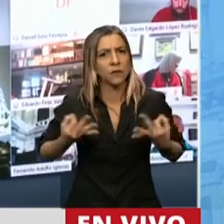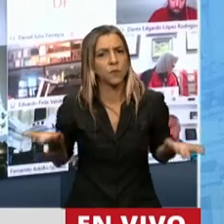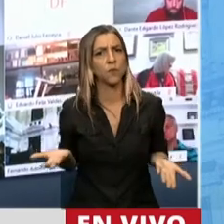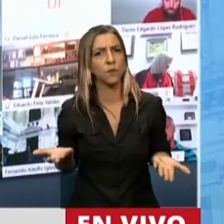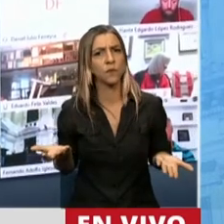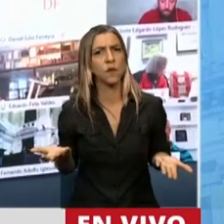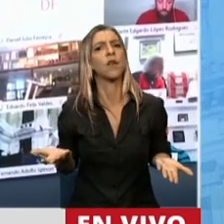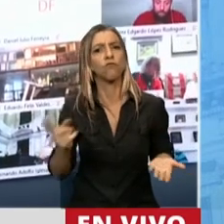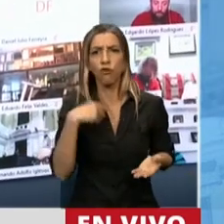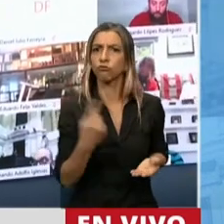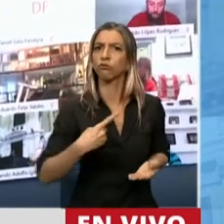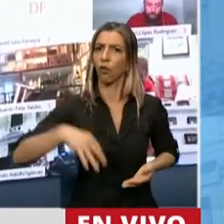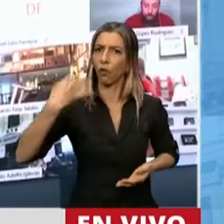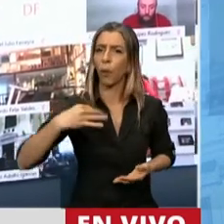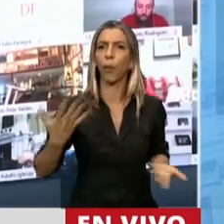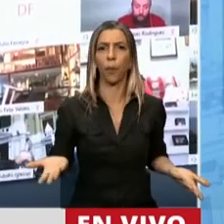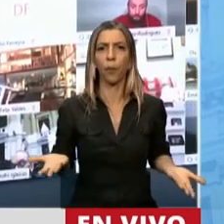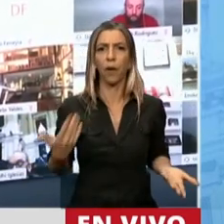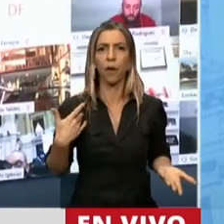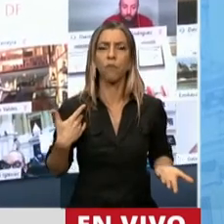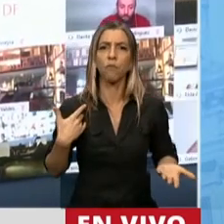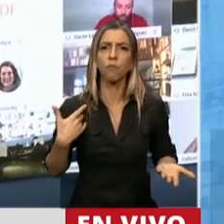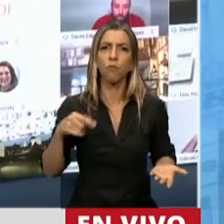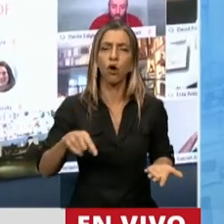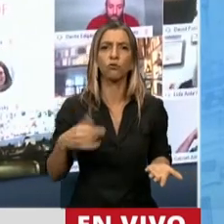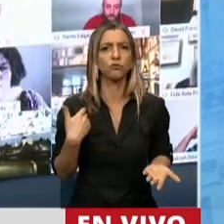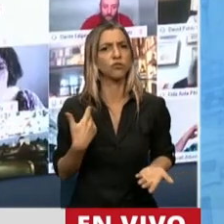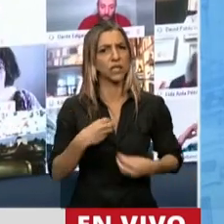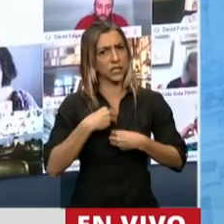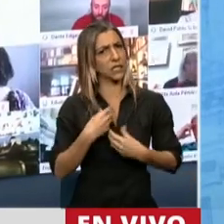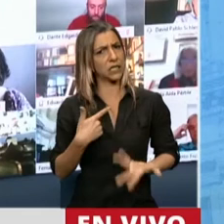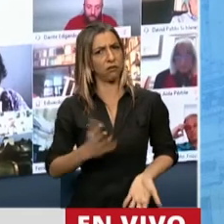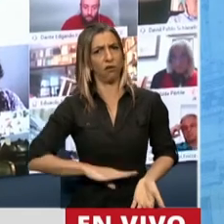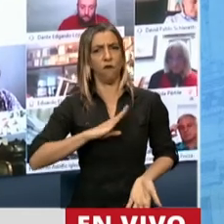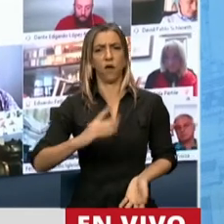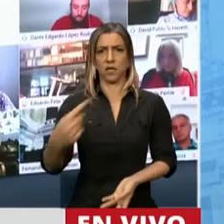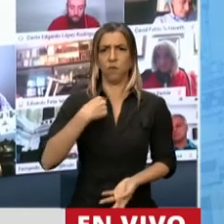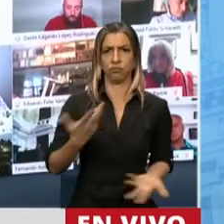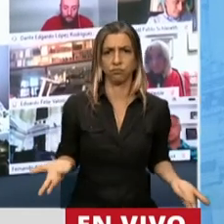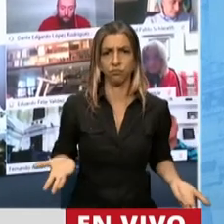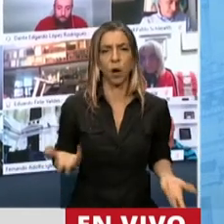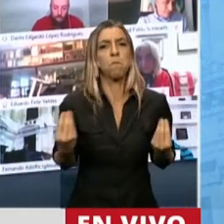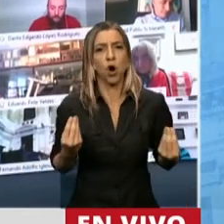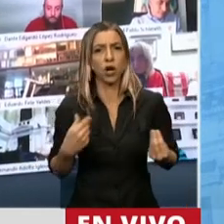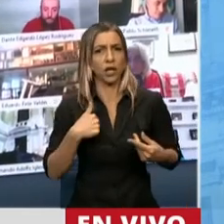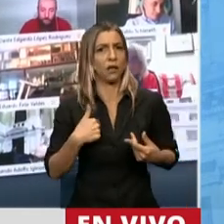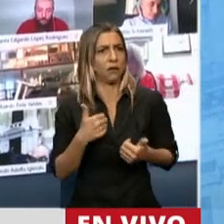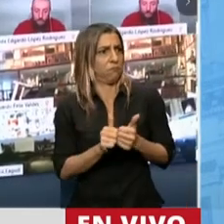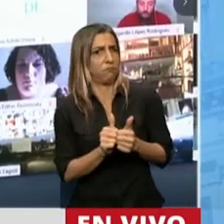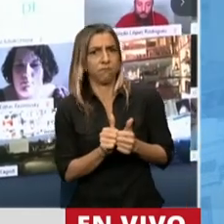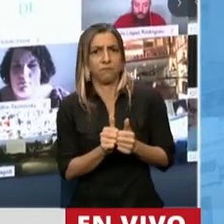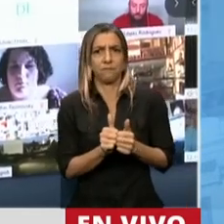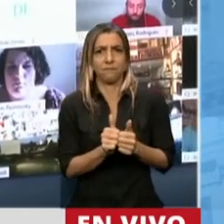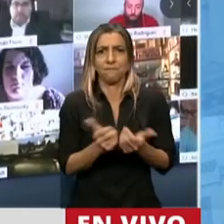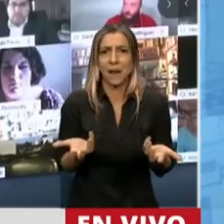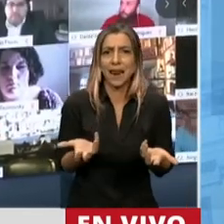levantemos los diputados, que me sienta agredido yo como PYME, como asociado del Banco Credicop, pero se